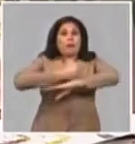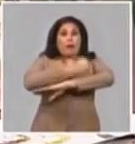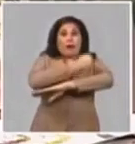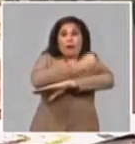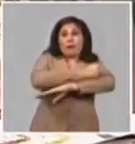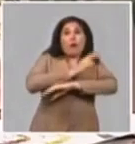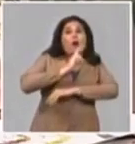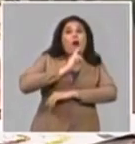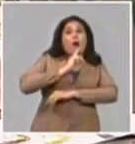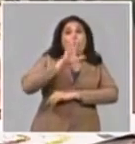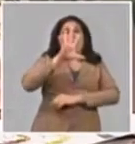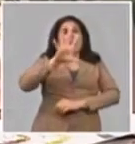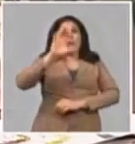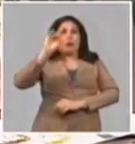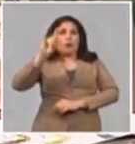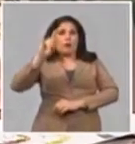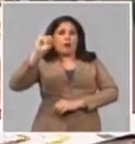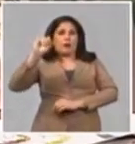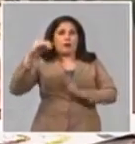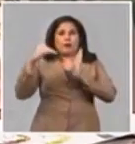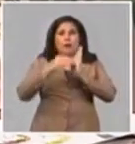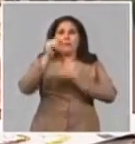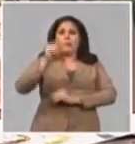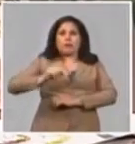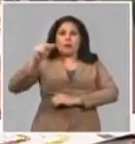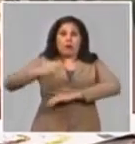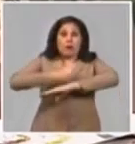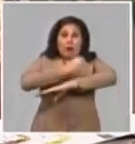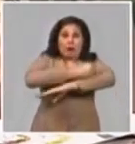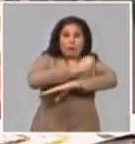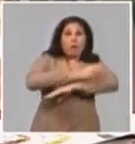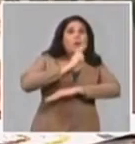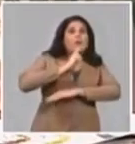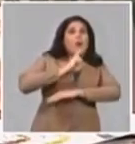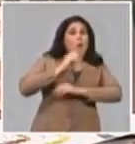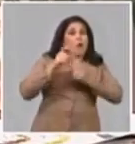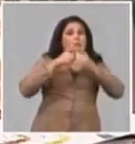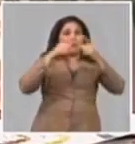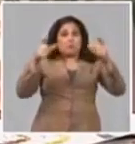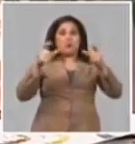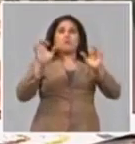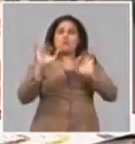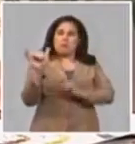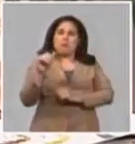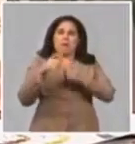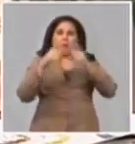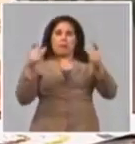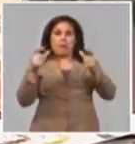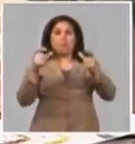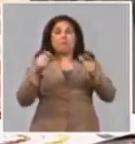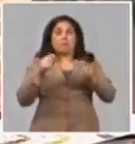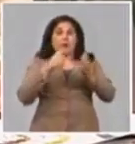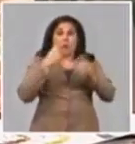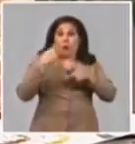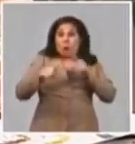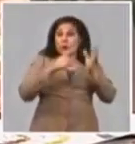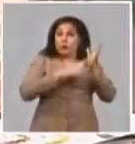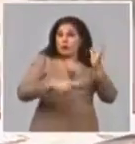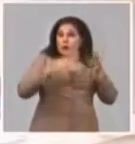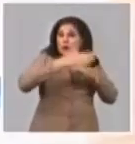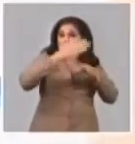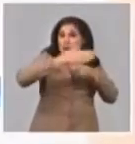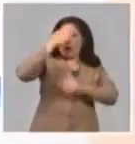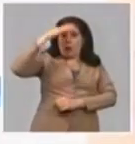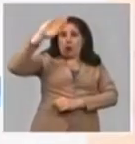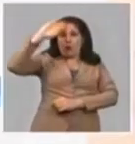a 596 mil personas, más de 596 mil personas. Y hay provincias como Santiago de